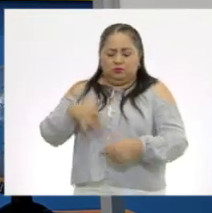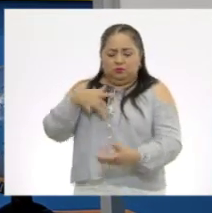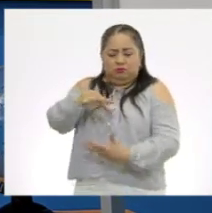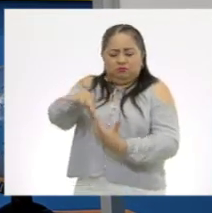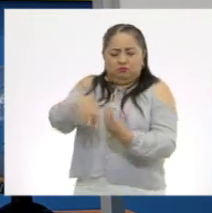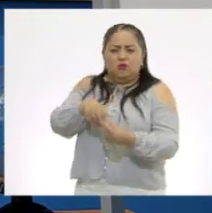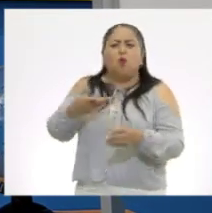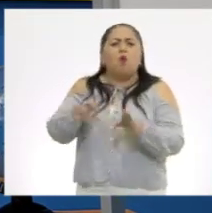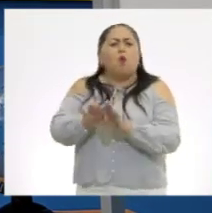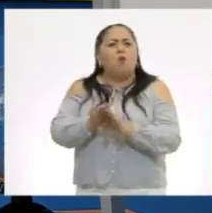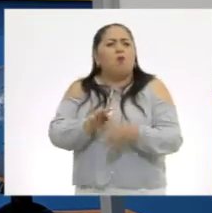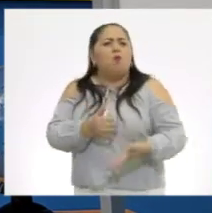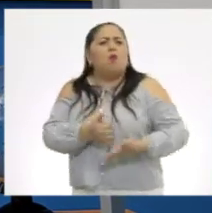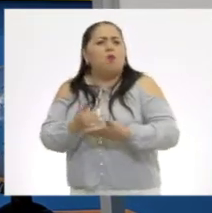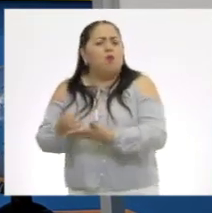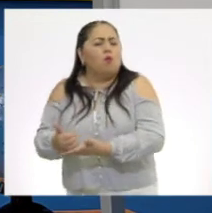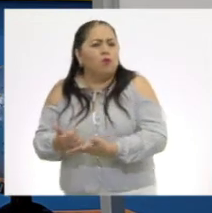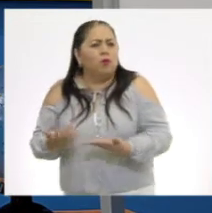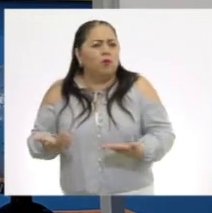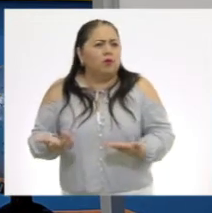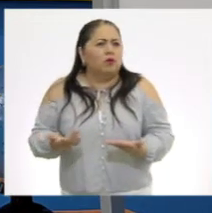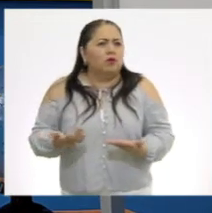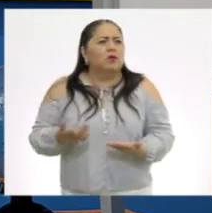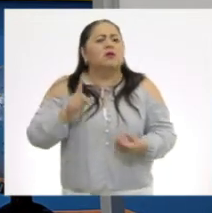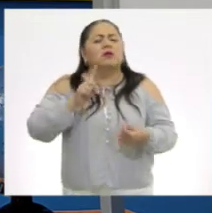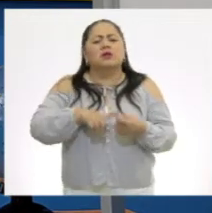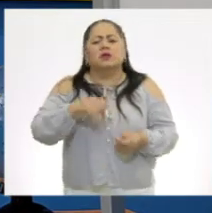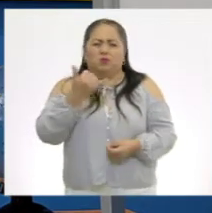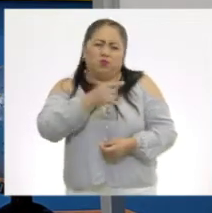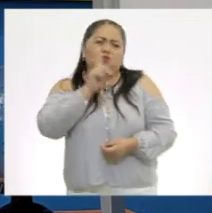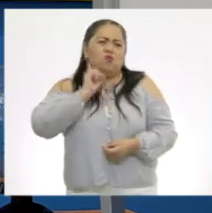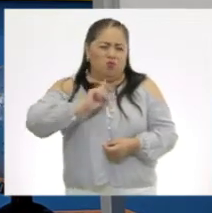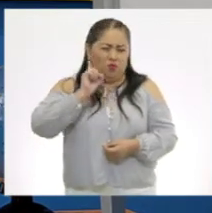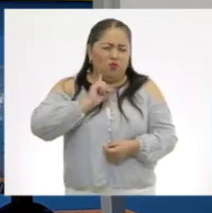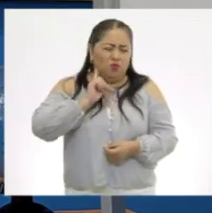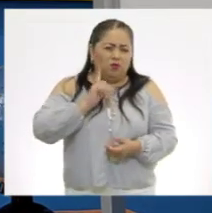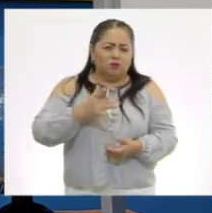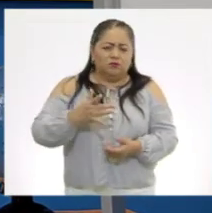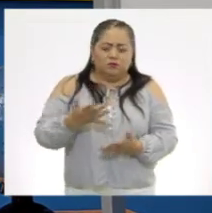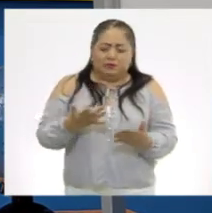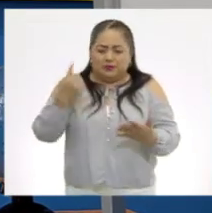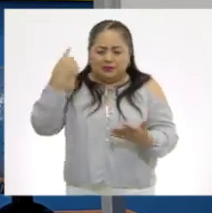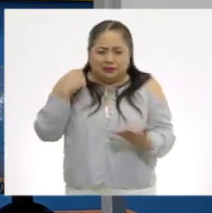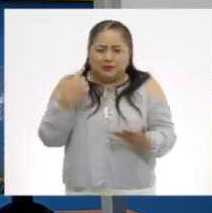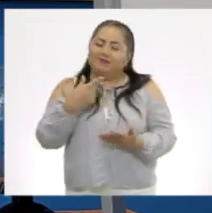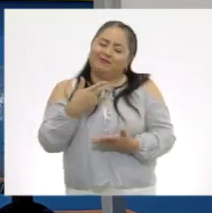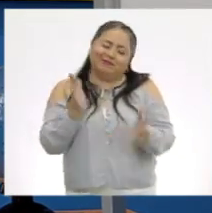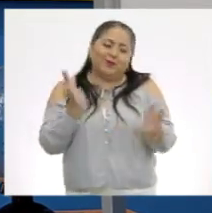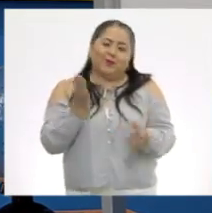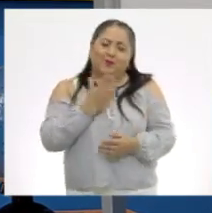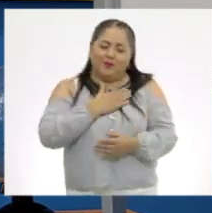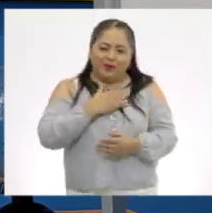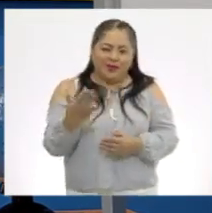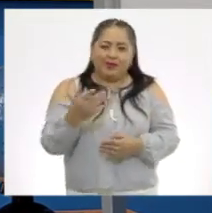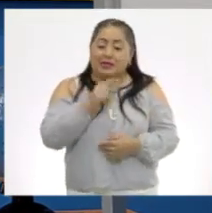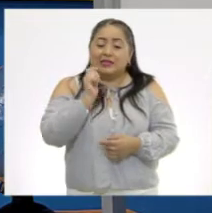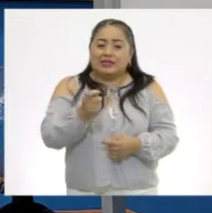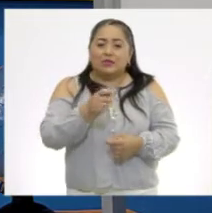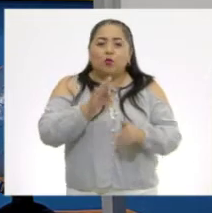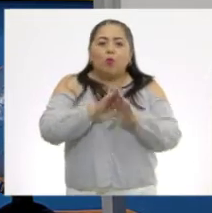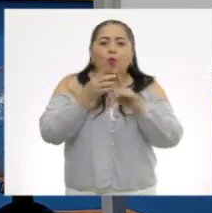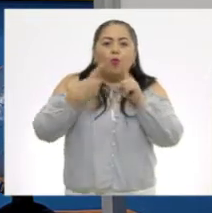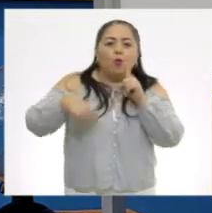la ayudó? ¿Y qué acción tuvo la mujer? Bueno, exactamente. Fue una acción